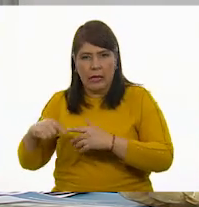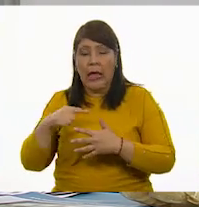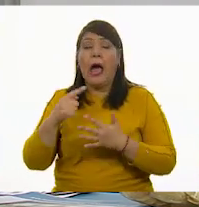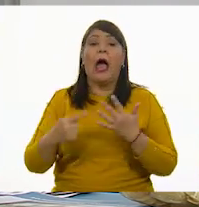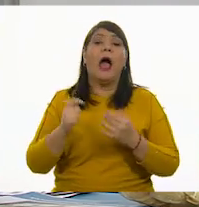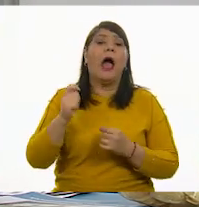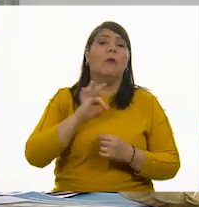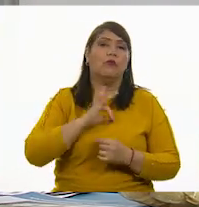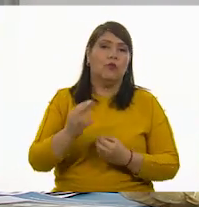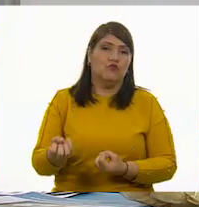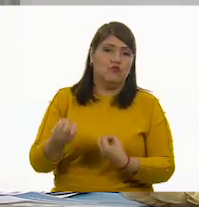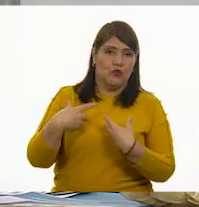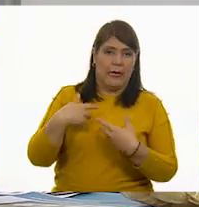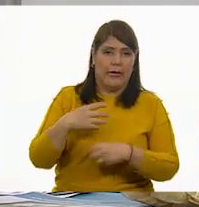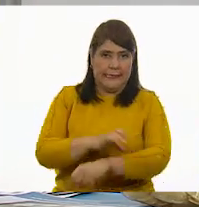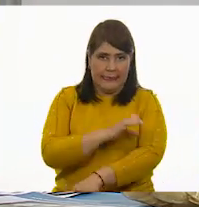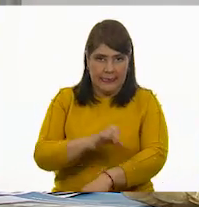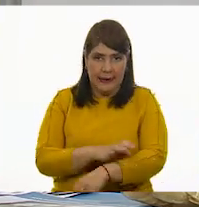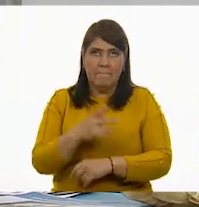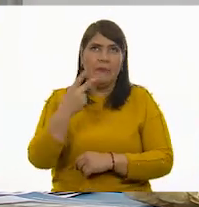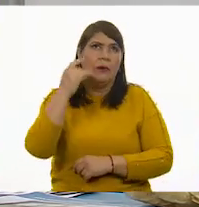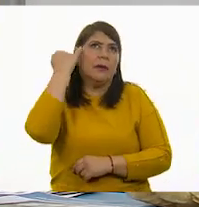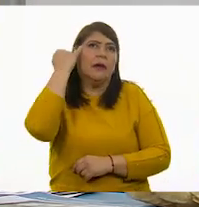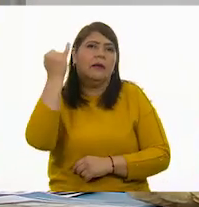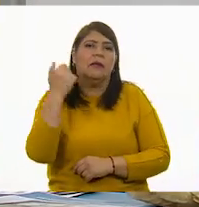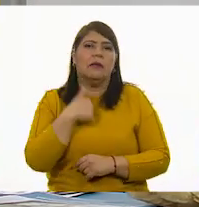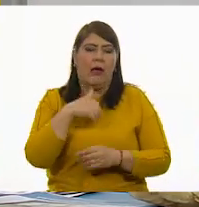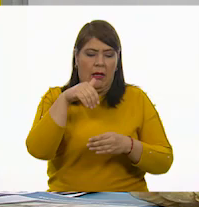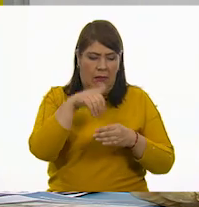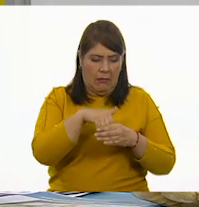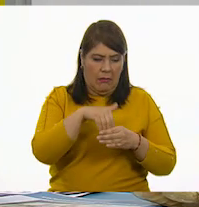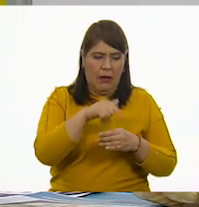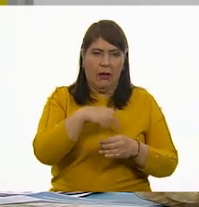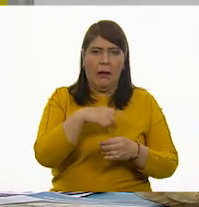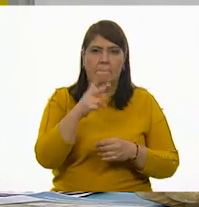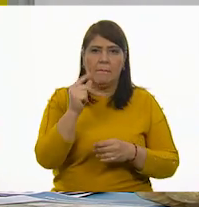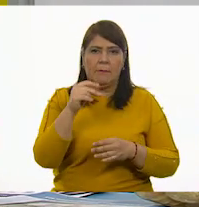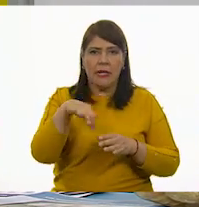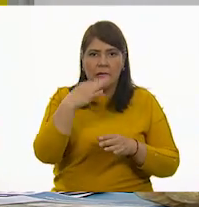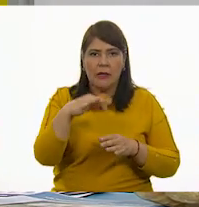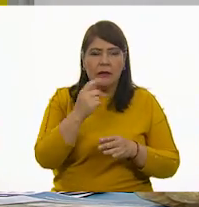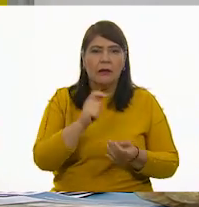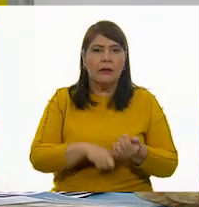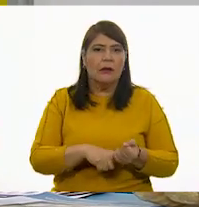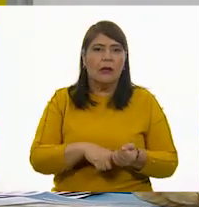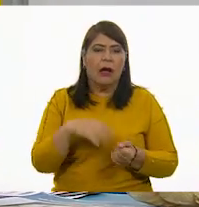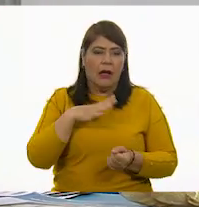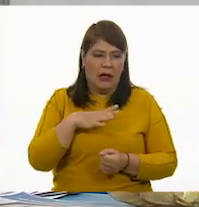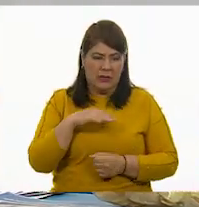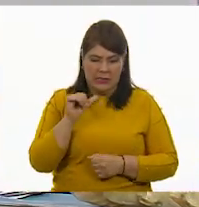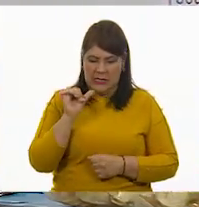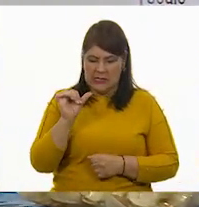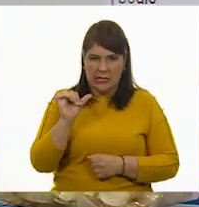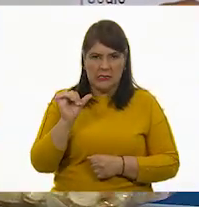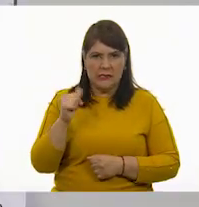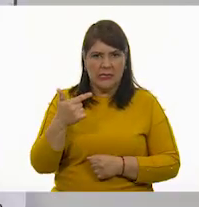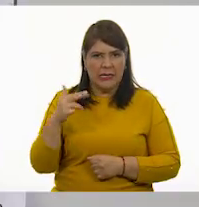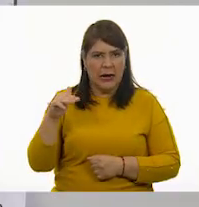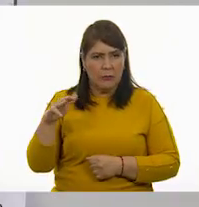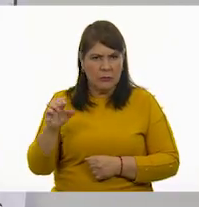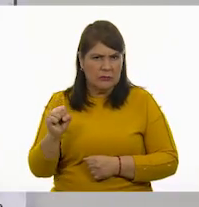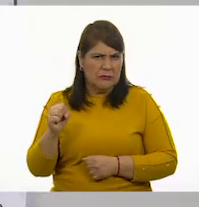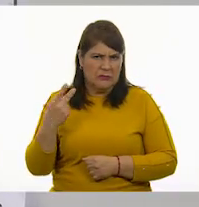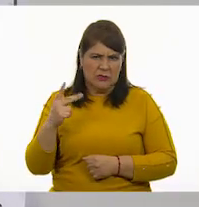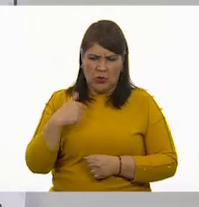pero si yo estoy comiendo una bolsa de papas que tiene 16 gramos y yo necesito